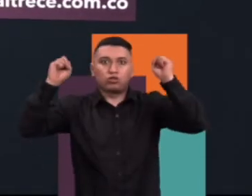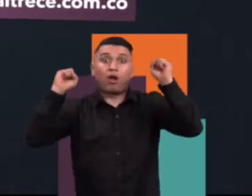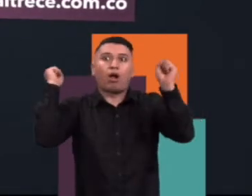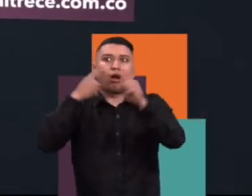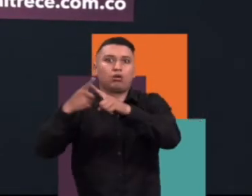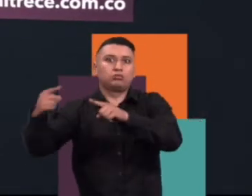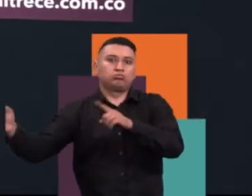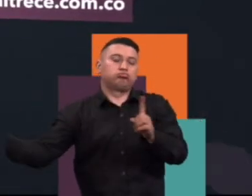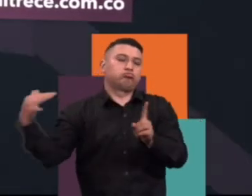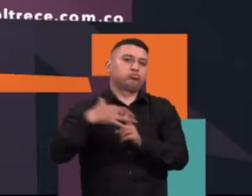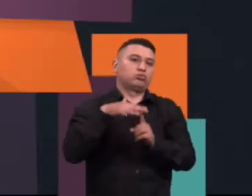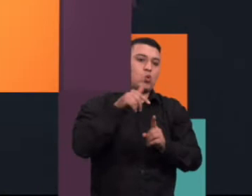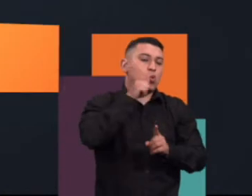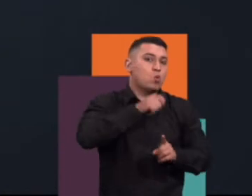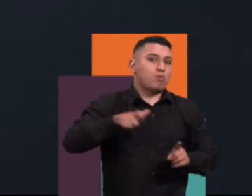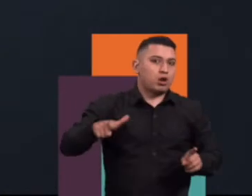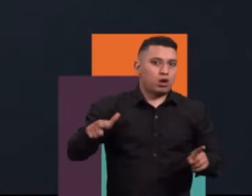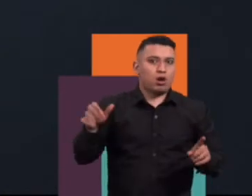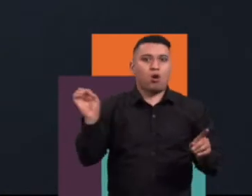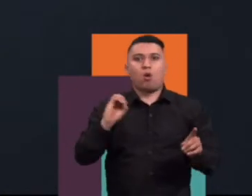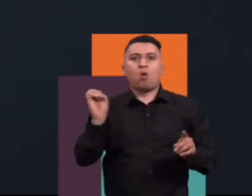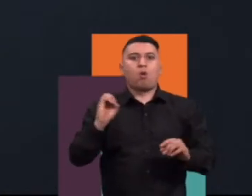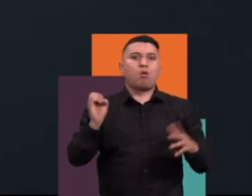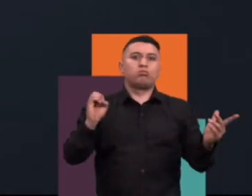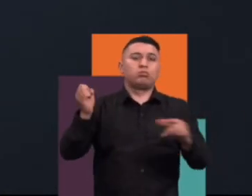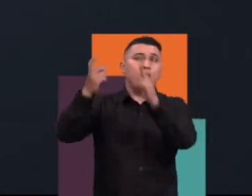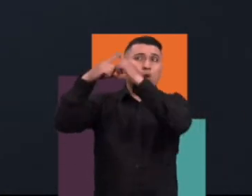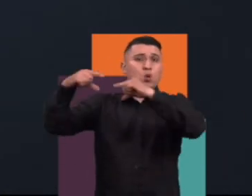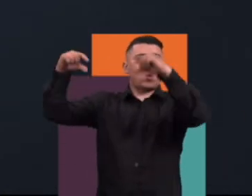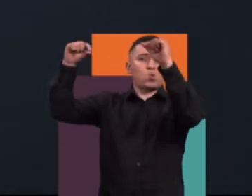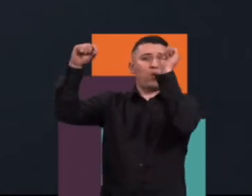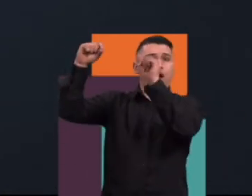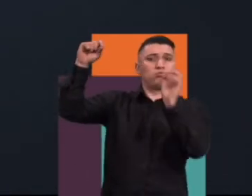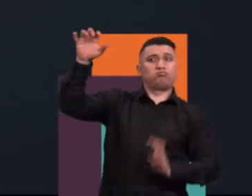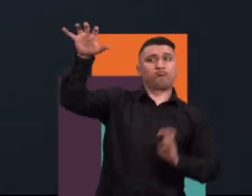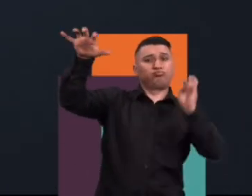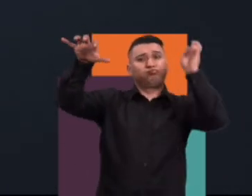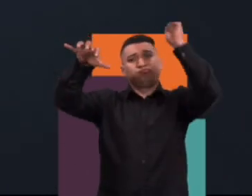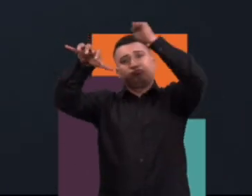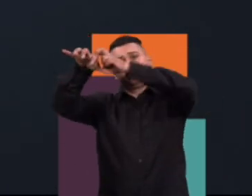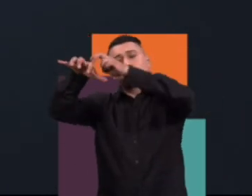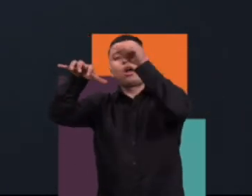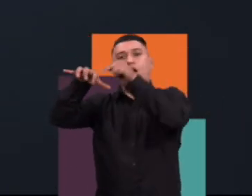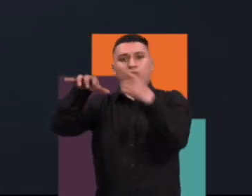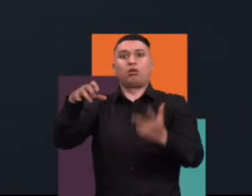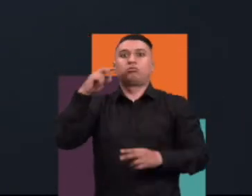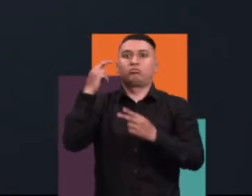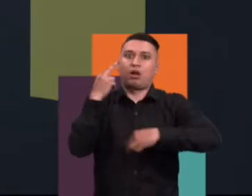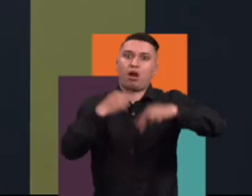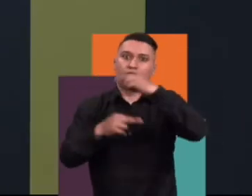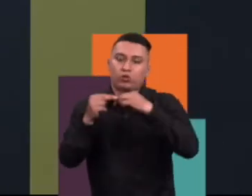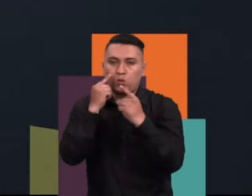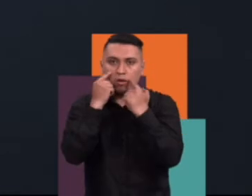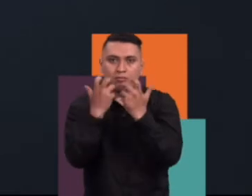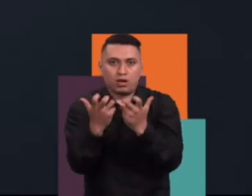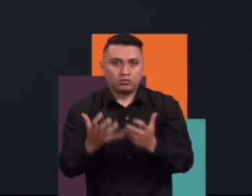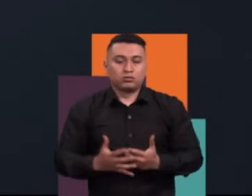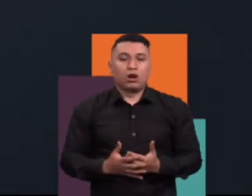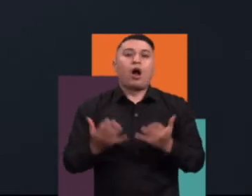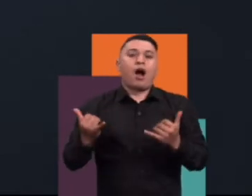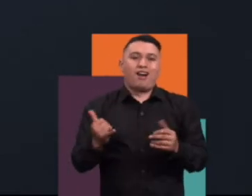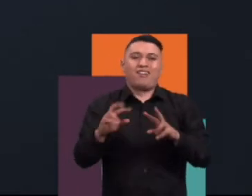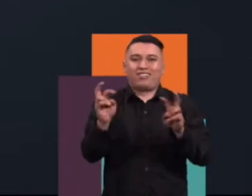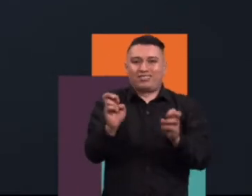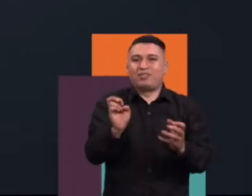Colón, el viaje a la luna. Hoy, en estos momentos, esa gran aventura está en plantearnos en una sociedad sostenible, con adaptación al cambio